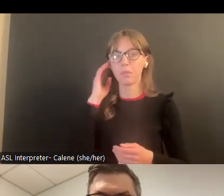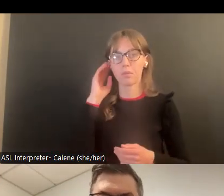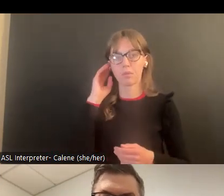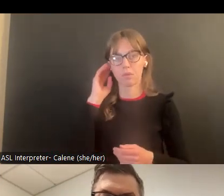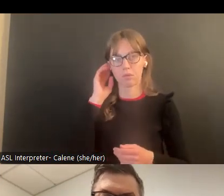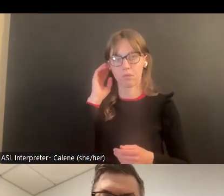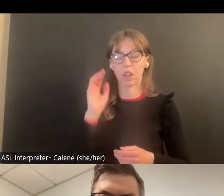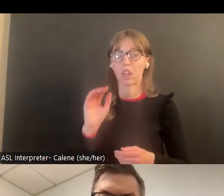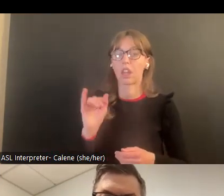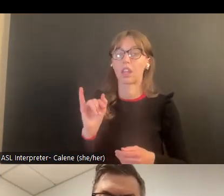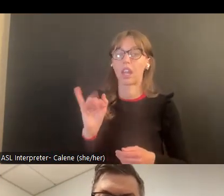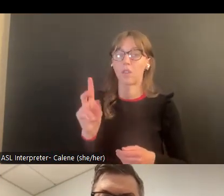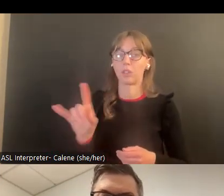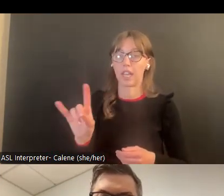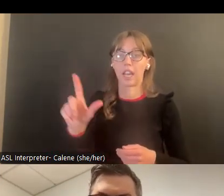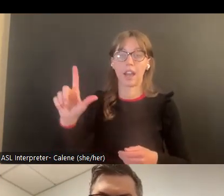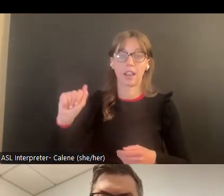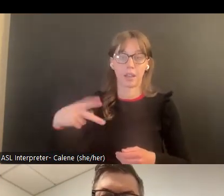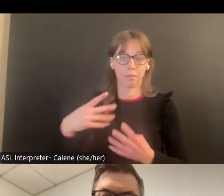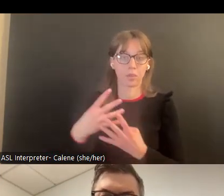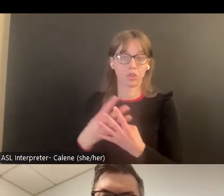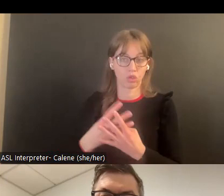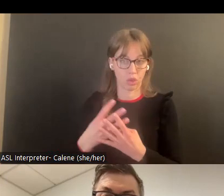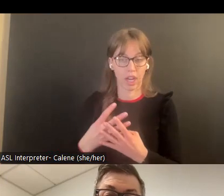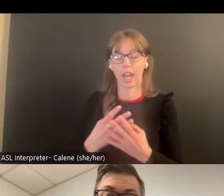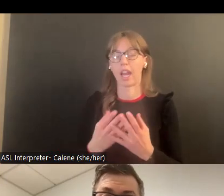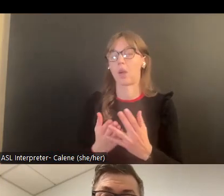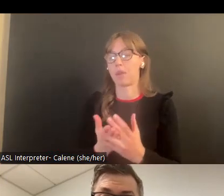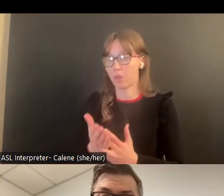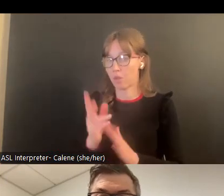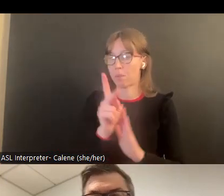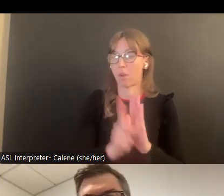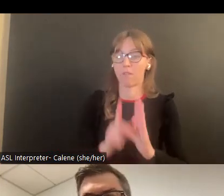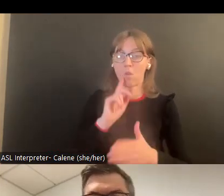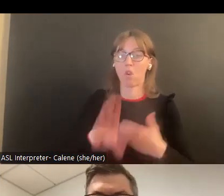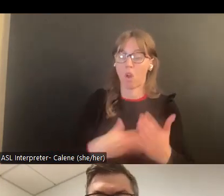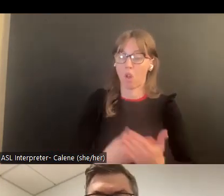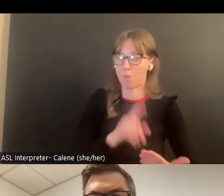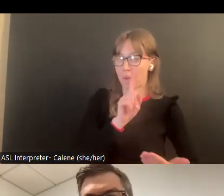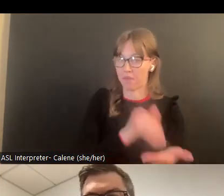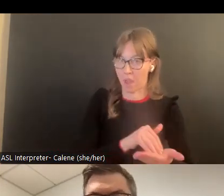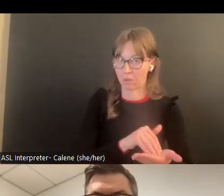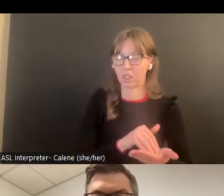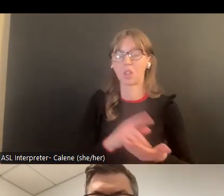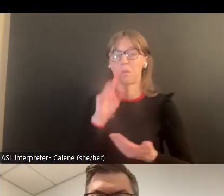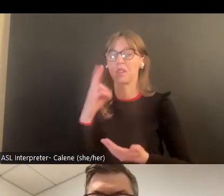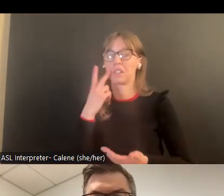probablemente si fuera sincera un estacionamiento lab y sé que puede ser protocolo a los mil